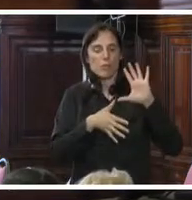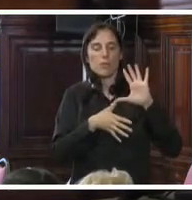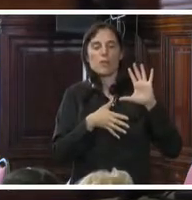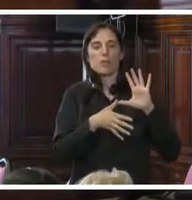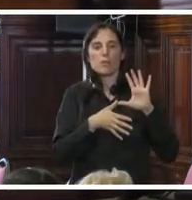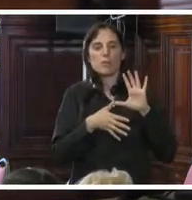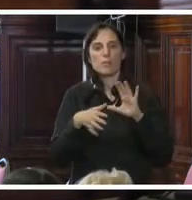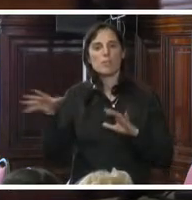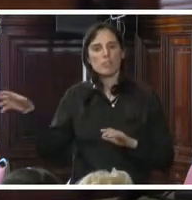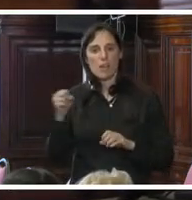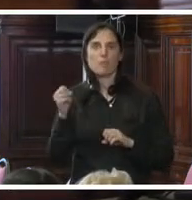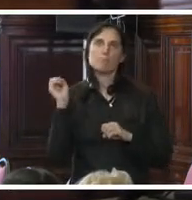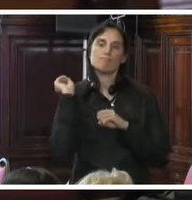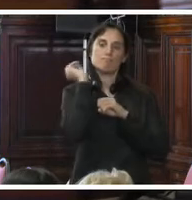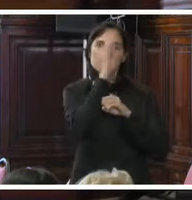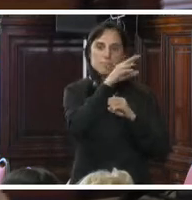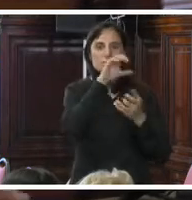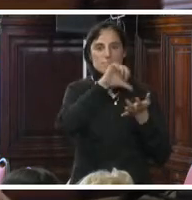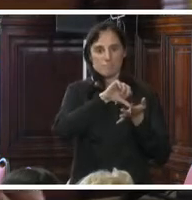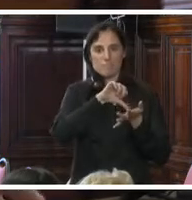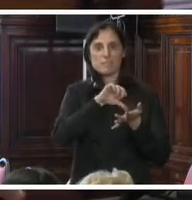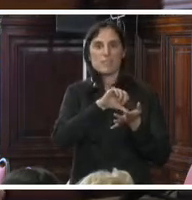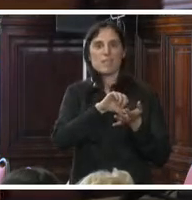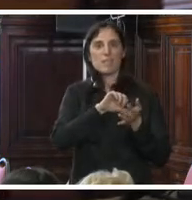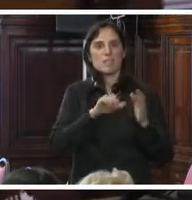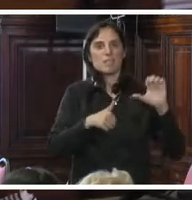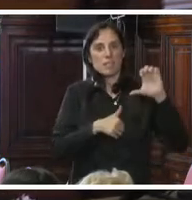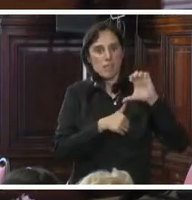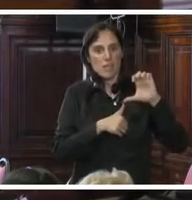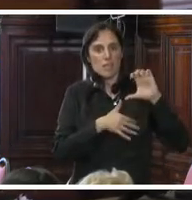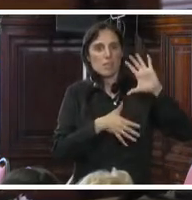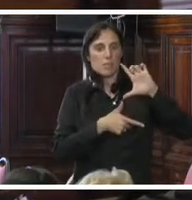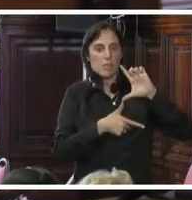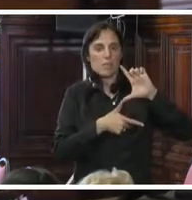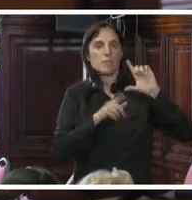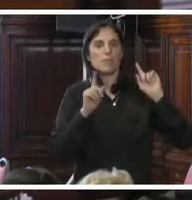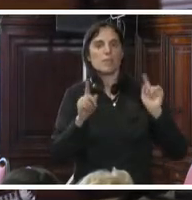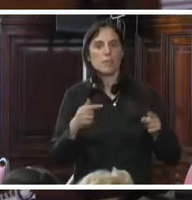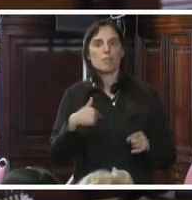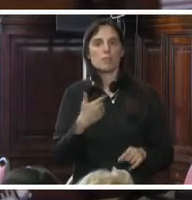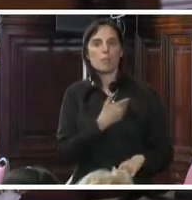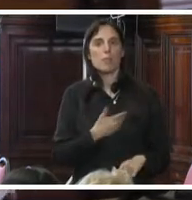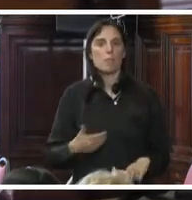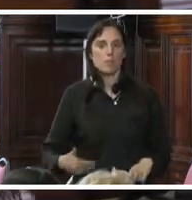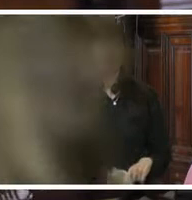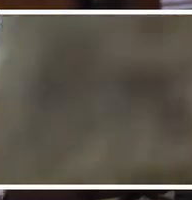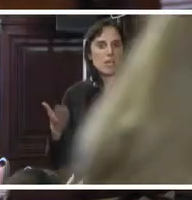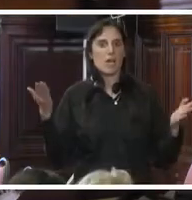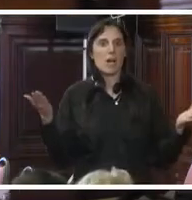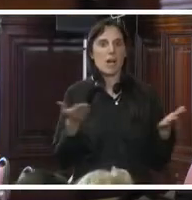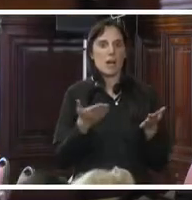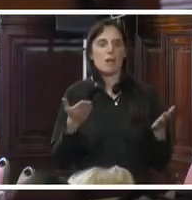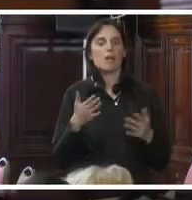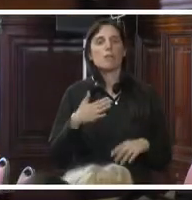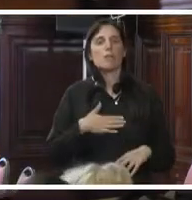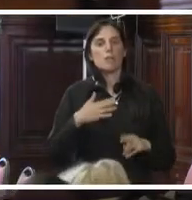de Personas en Latinoamérica y el Caribe. Y me toca estar como presidenta en esta ocasión y soy